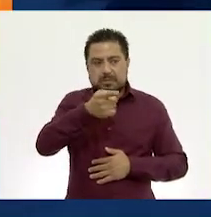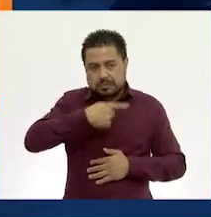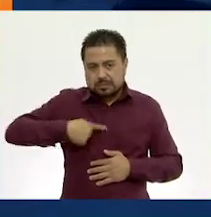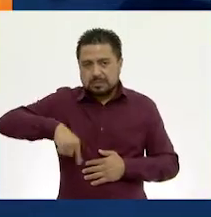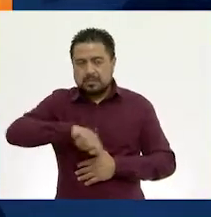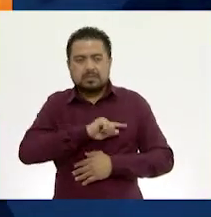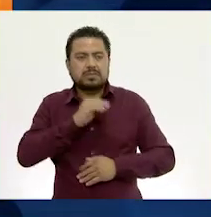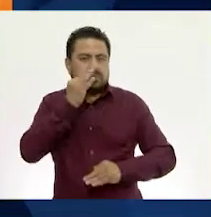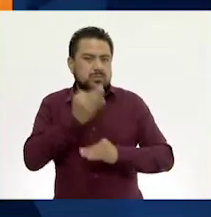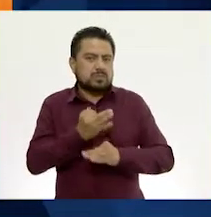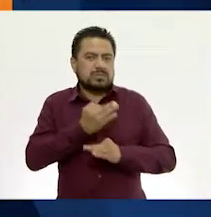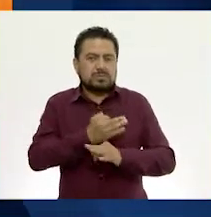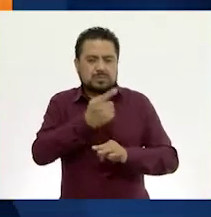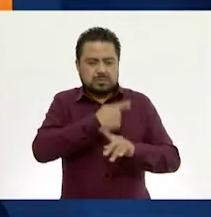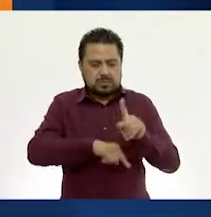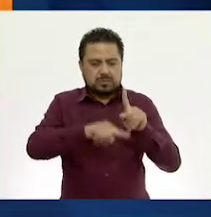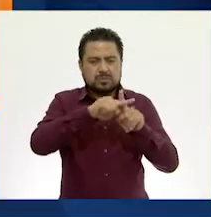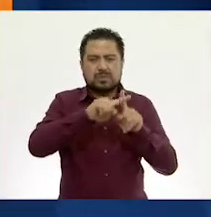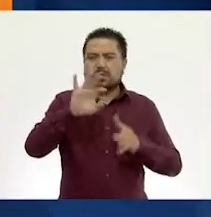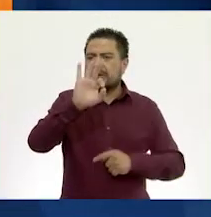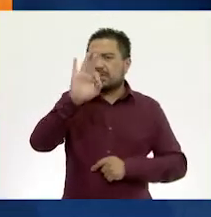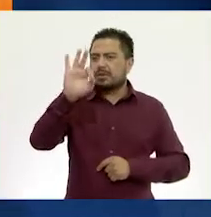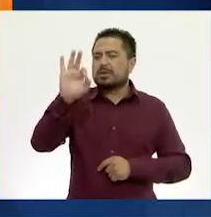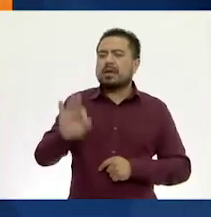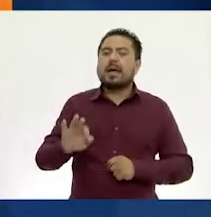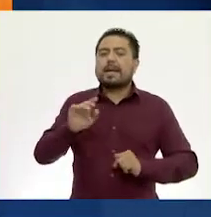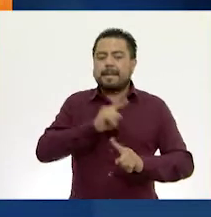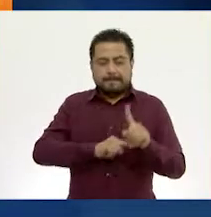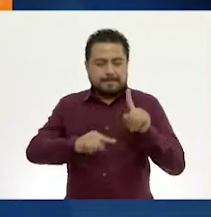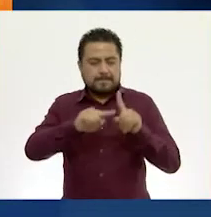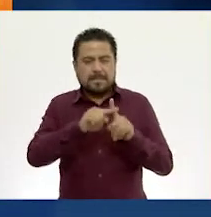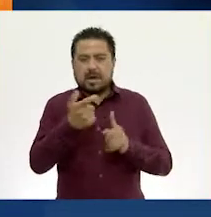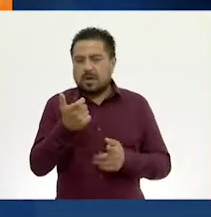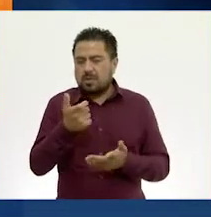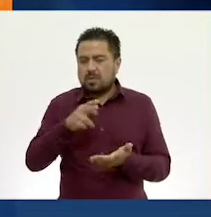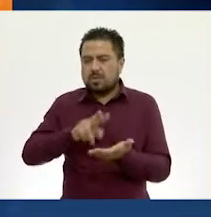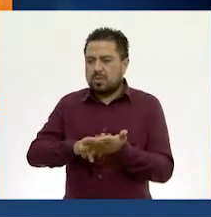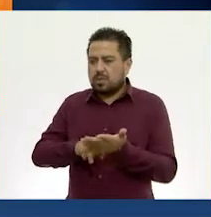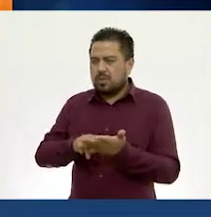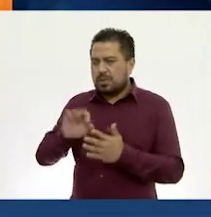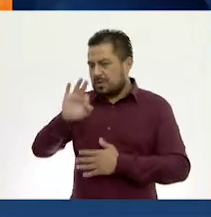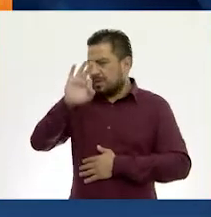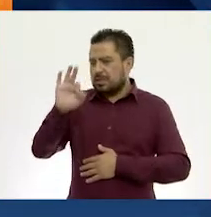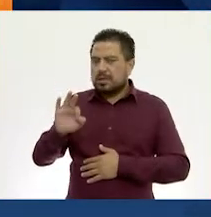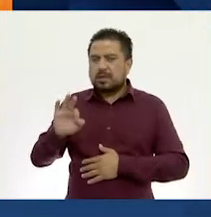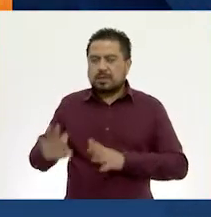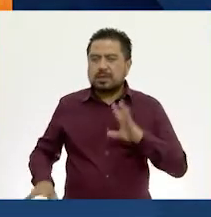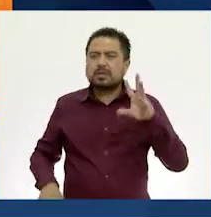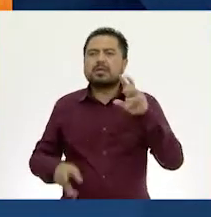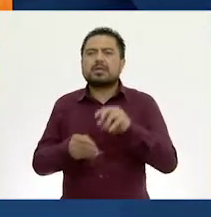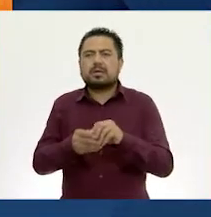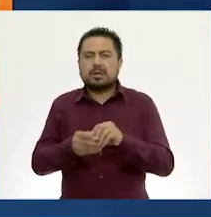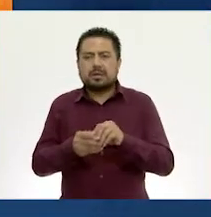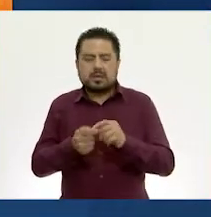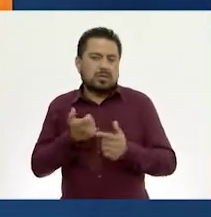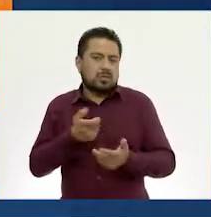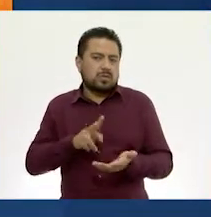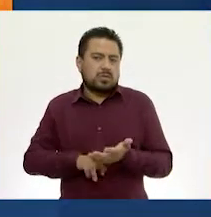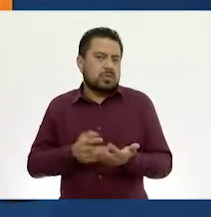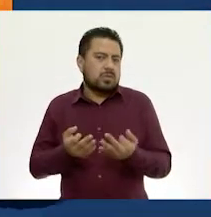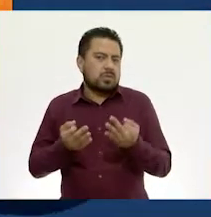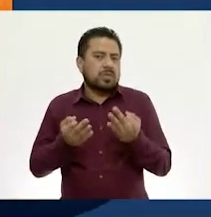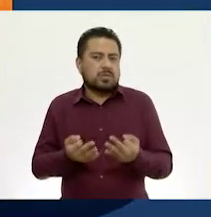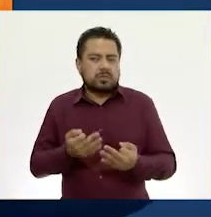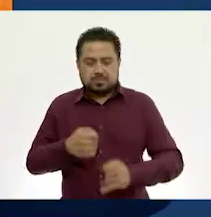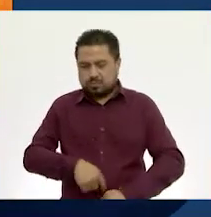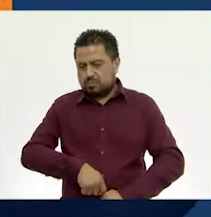sumamos el descuento más el precio del descuento, nos va a arrojar el precio original